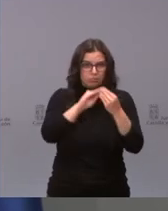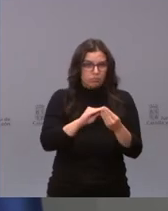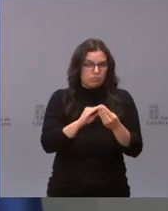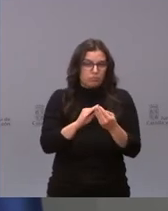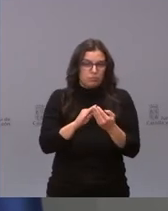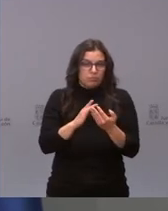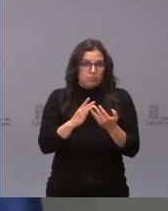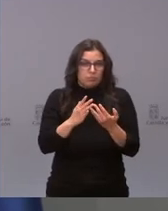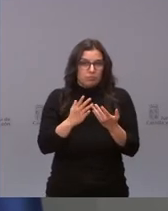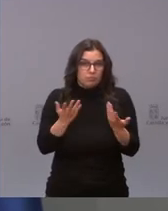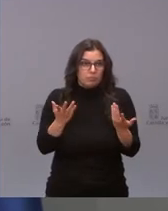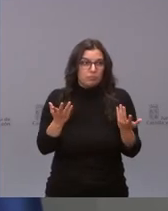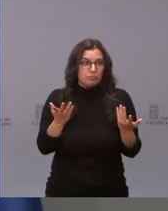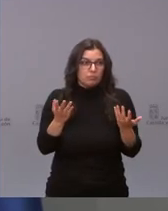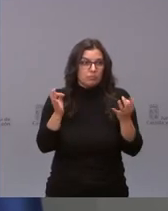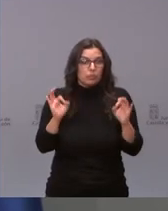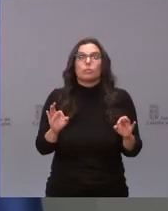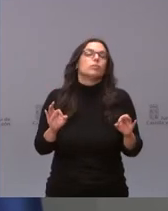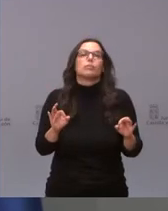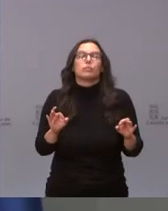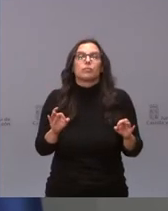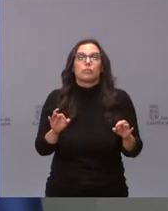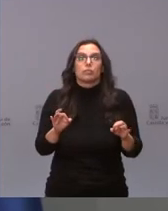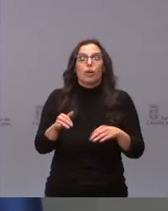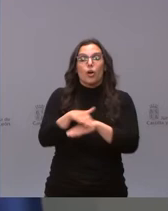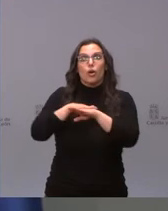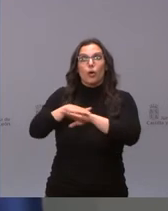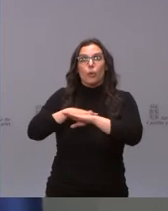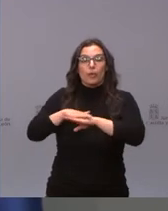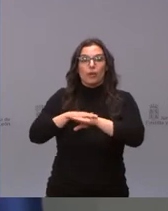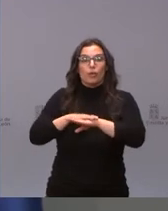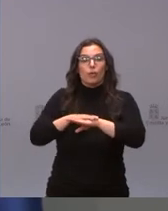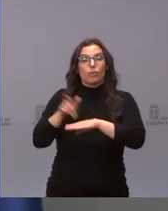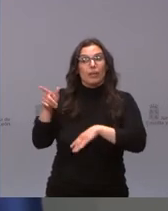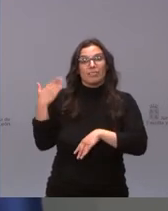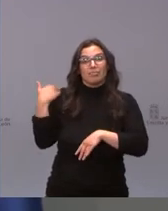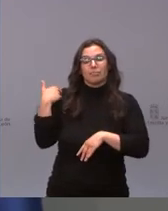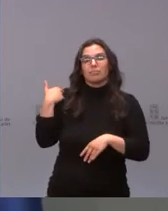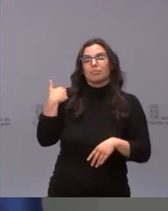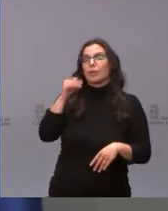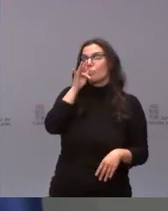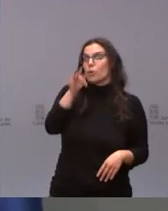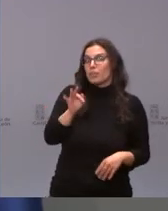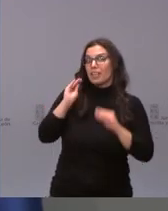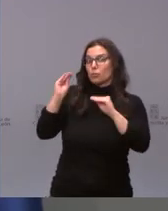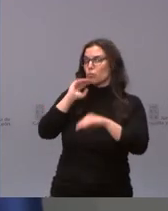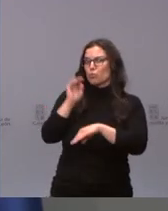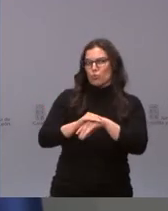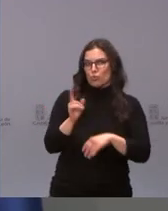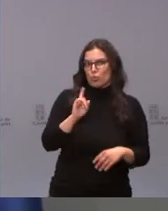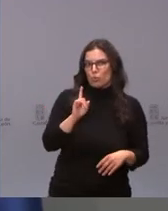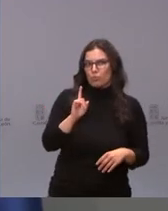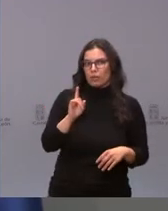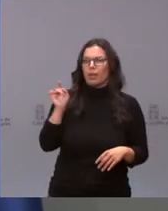Es bastante lamentable que el Gobierno no haya cumplido la promesa que hizo, entre otros, a mi